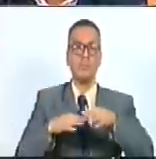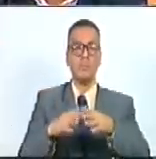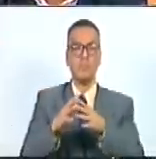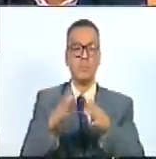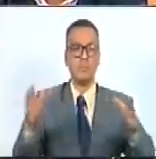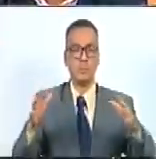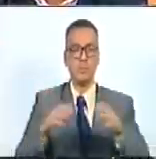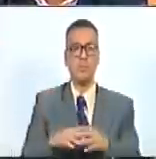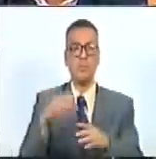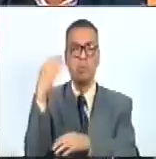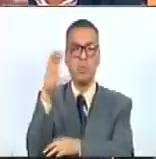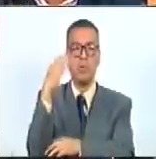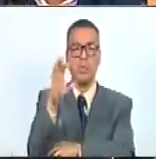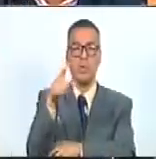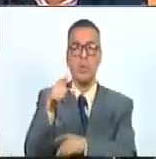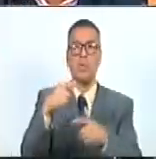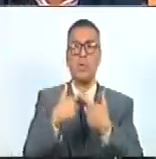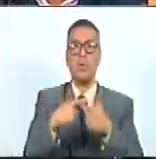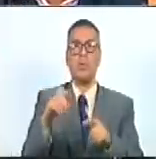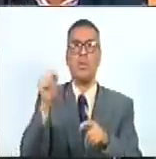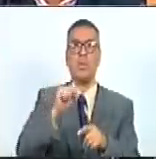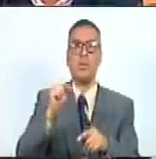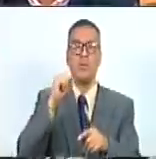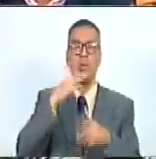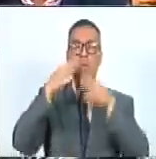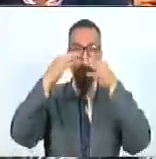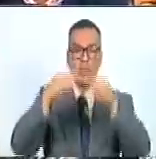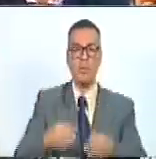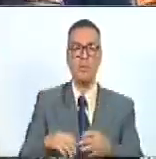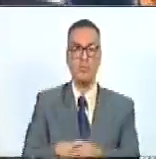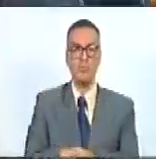gran Colombia que el libertador soñó e hizo realidad